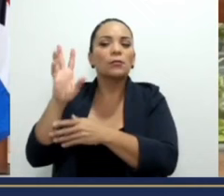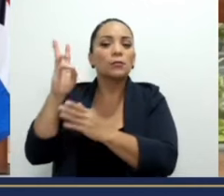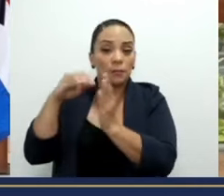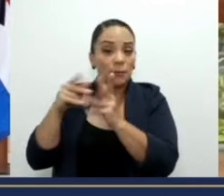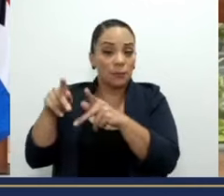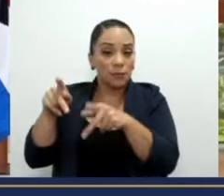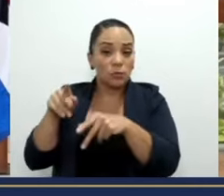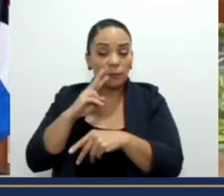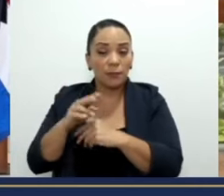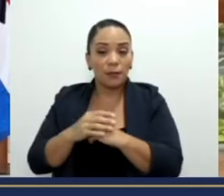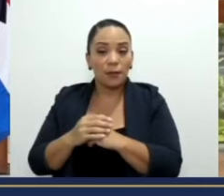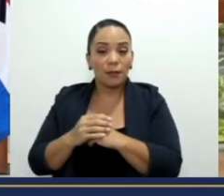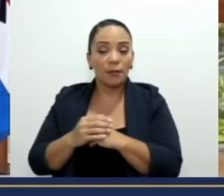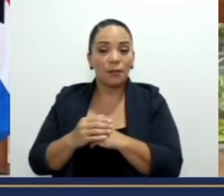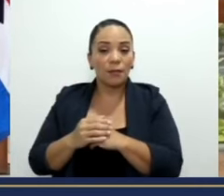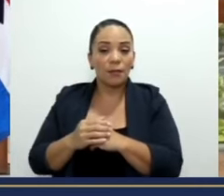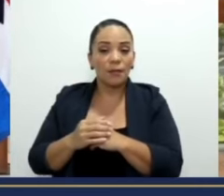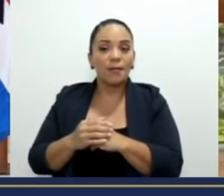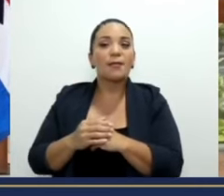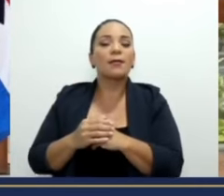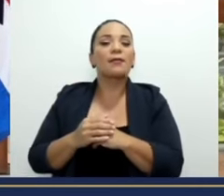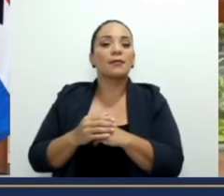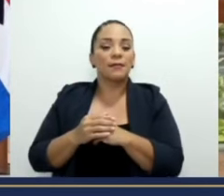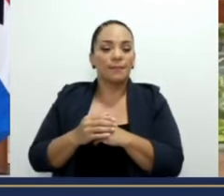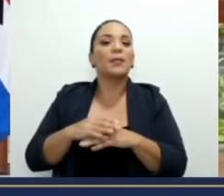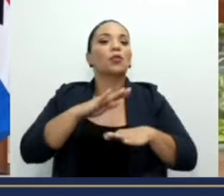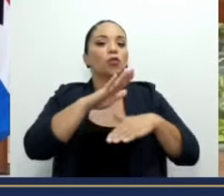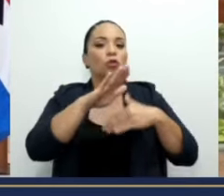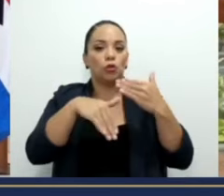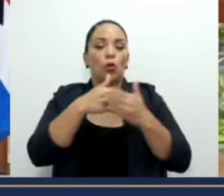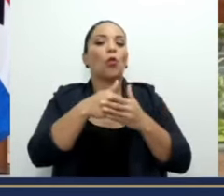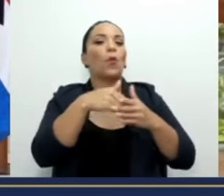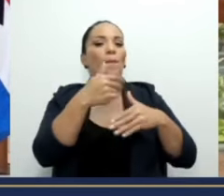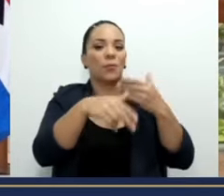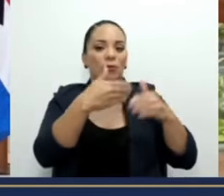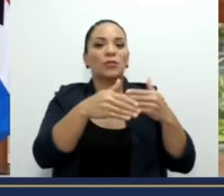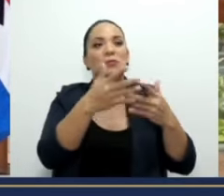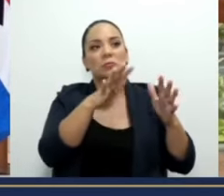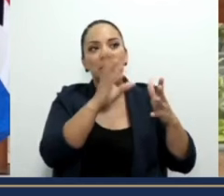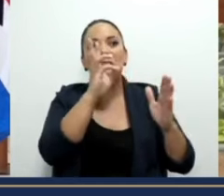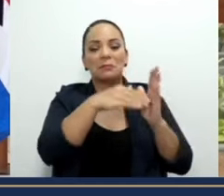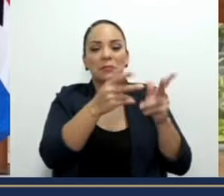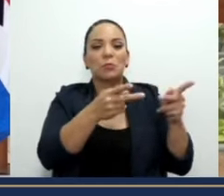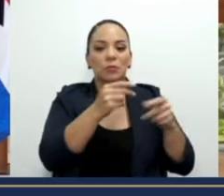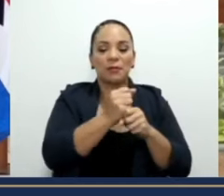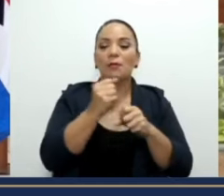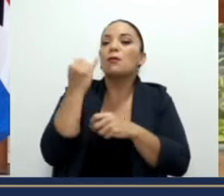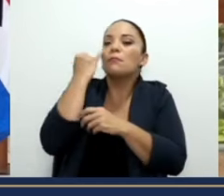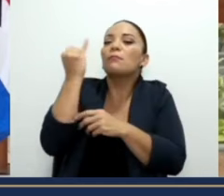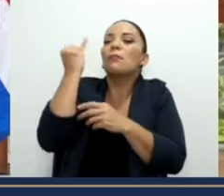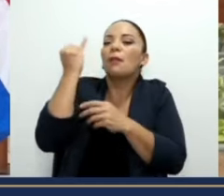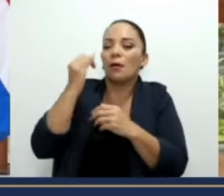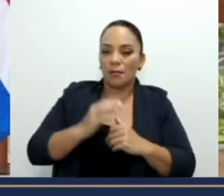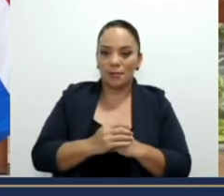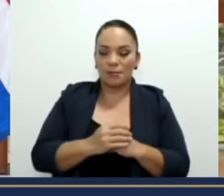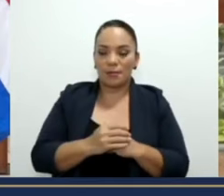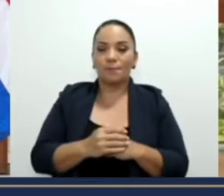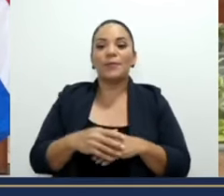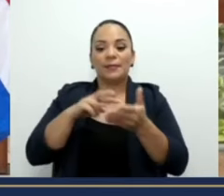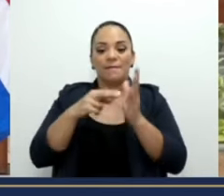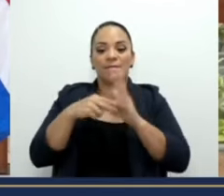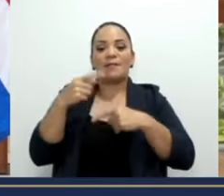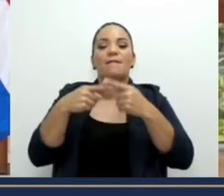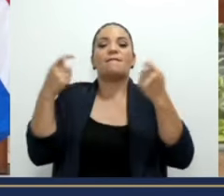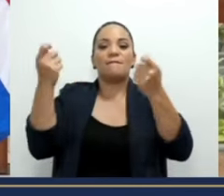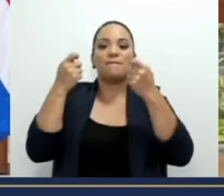periodo… En todo su proceso de instalación en el país, cerca de seis mil empleos. sí. Sí, imagínese. Entonces, va a haber una feria